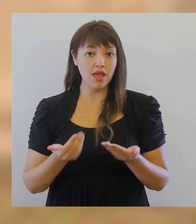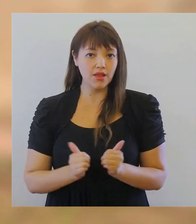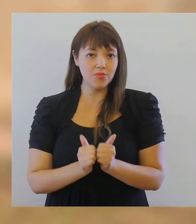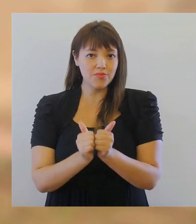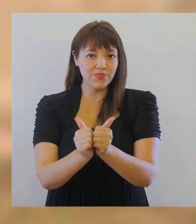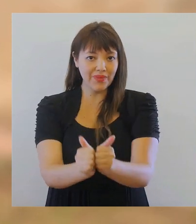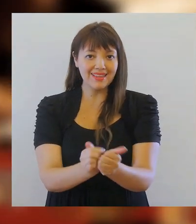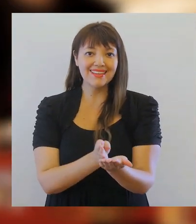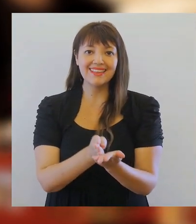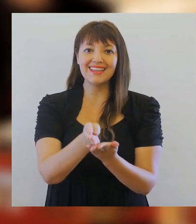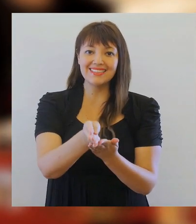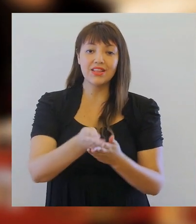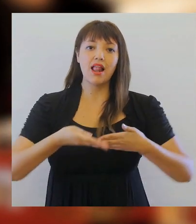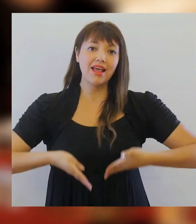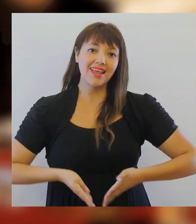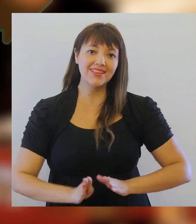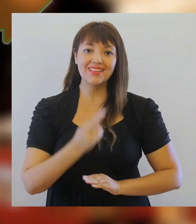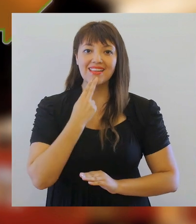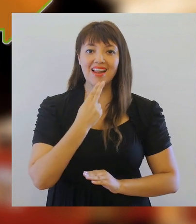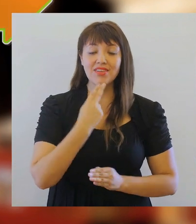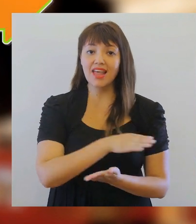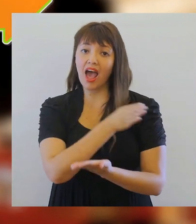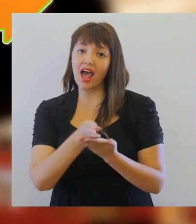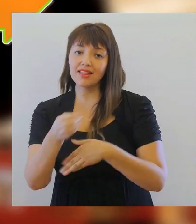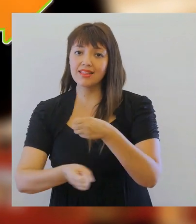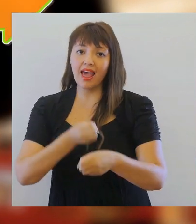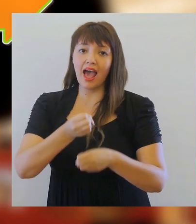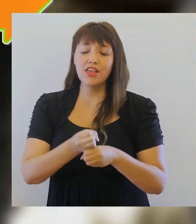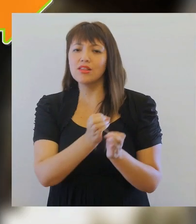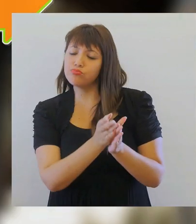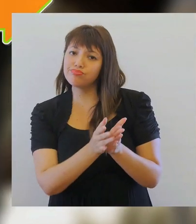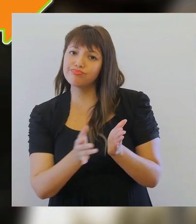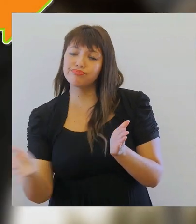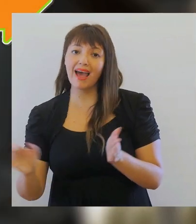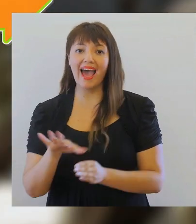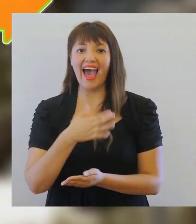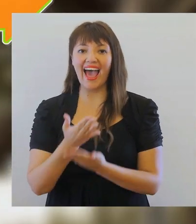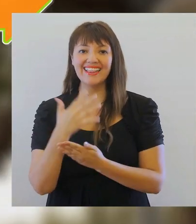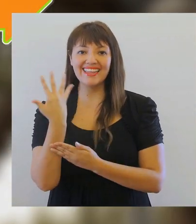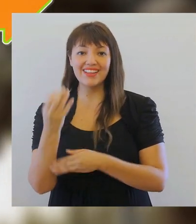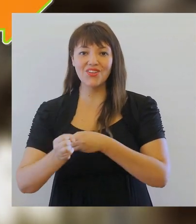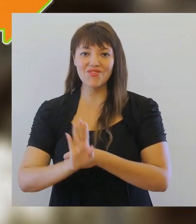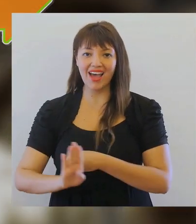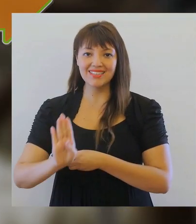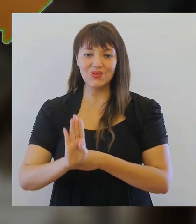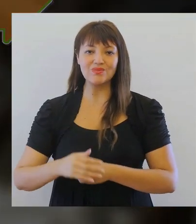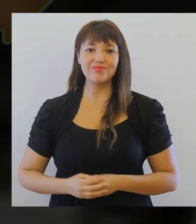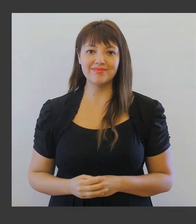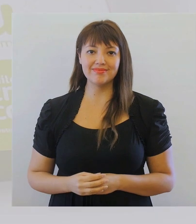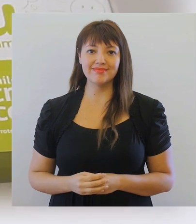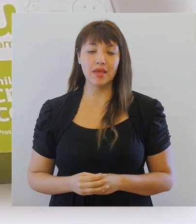acompañamiento se inicia desde la gestación y desde este año se prolongará progresivamente hasta su ingreso a quinto básico.